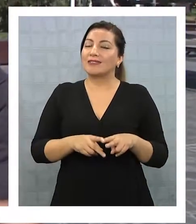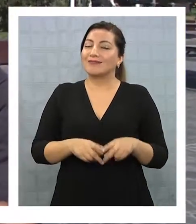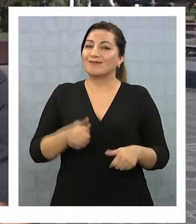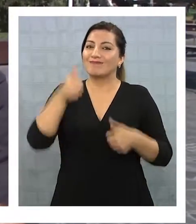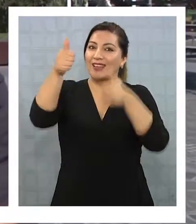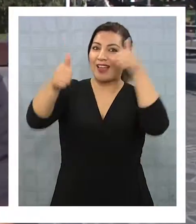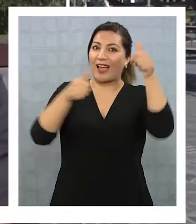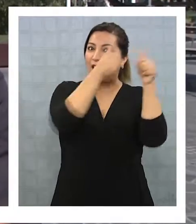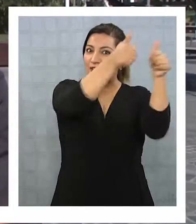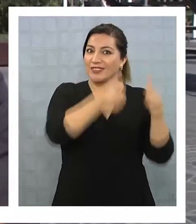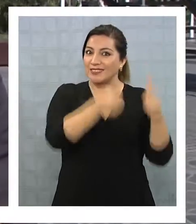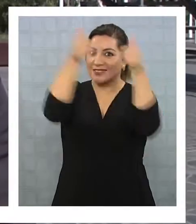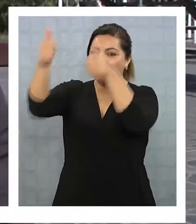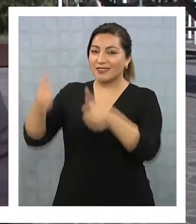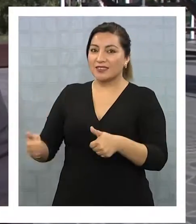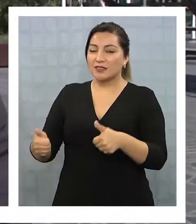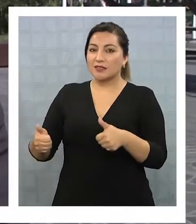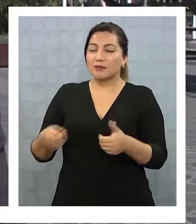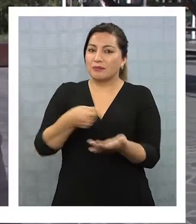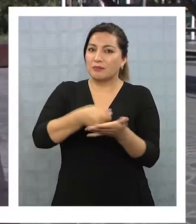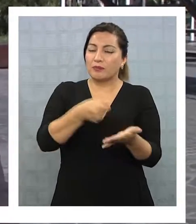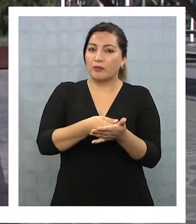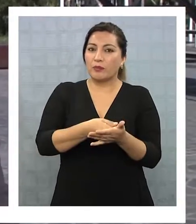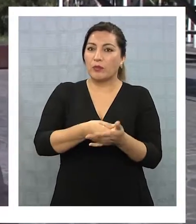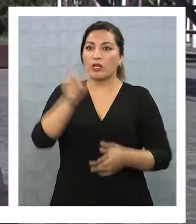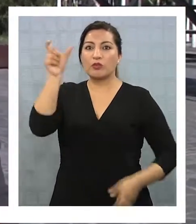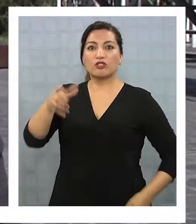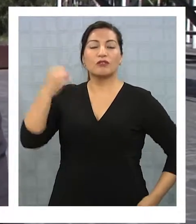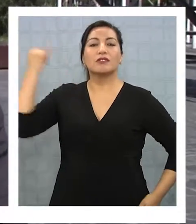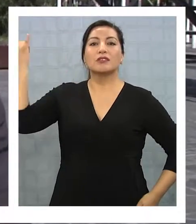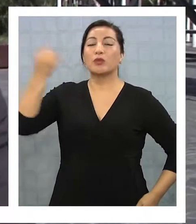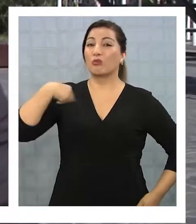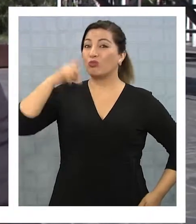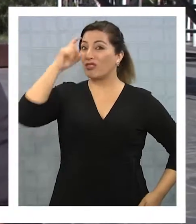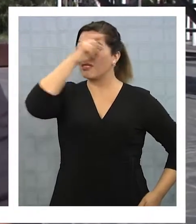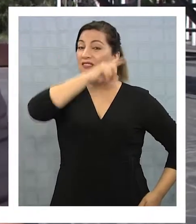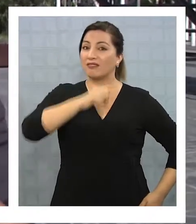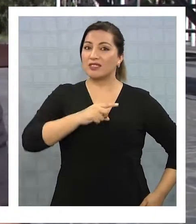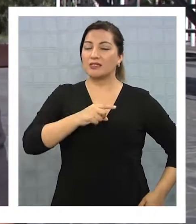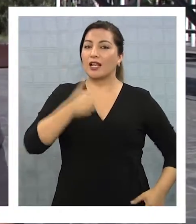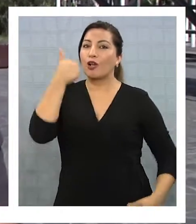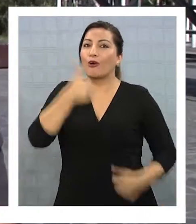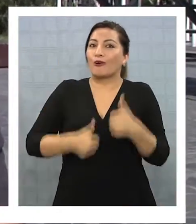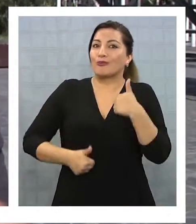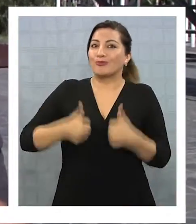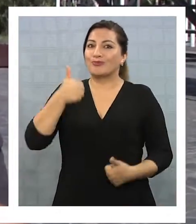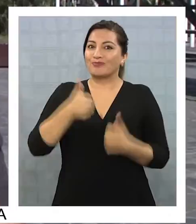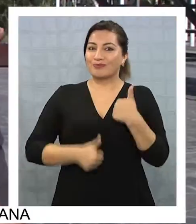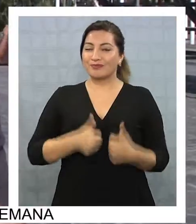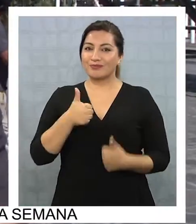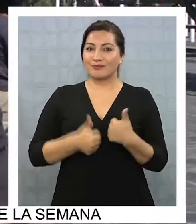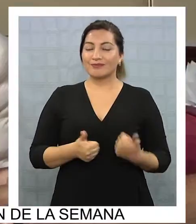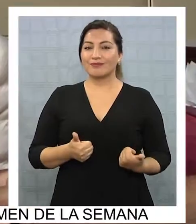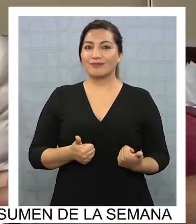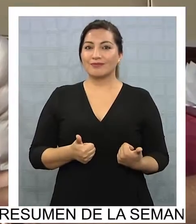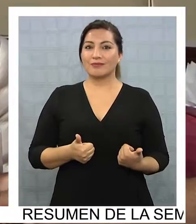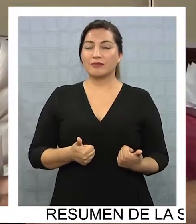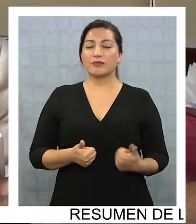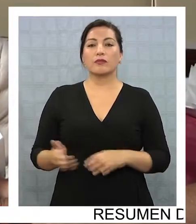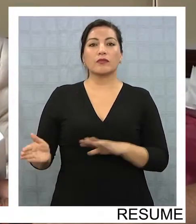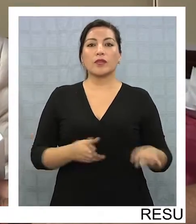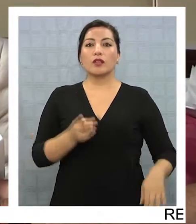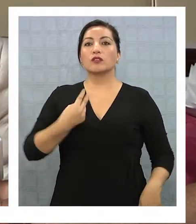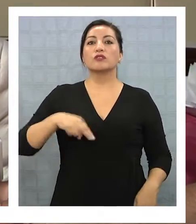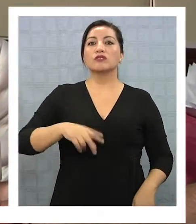se financian, para un independiente es sumamente complejo entrar en una carrera electoral. Uno no